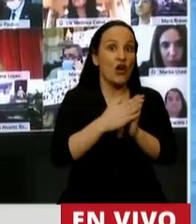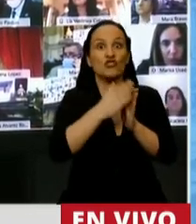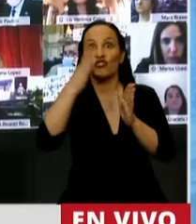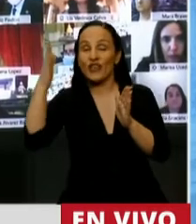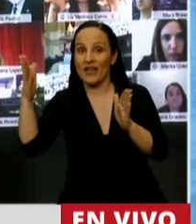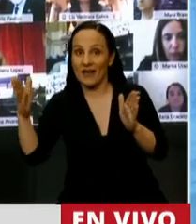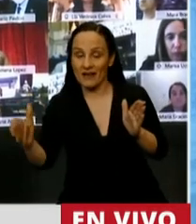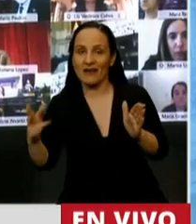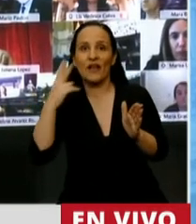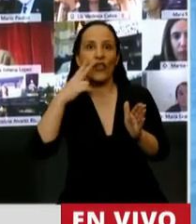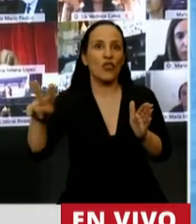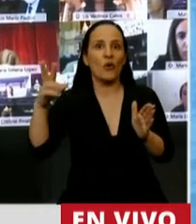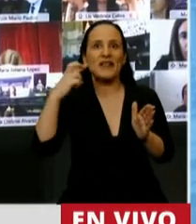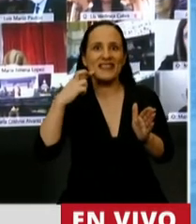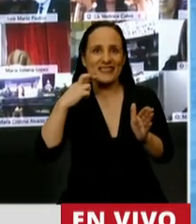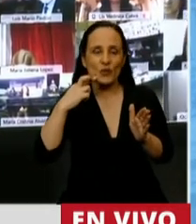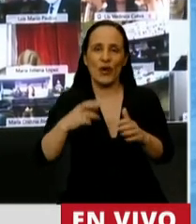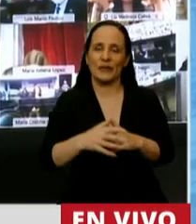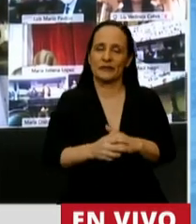el año 2019.